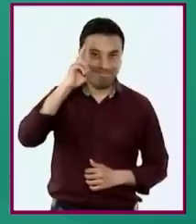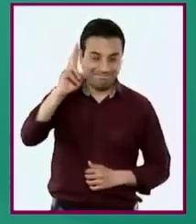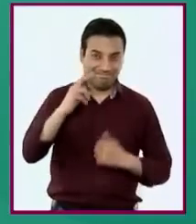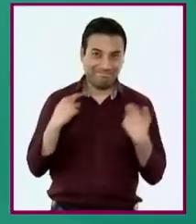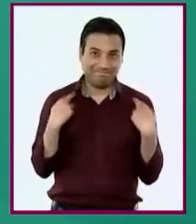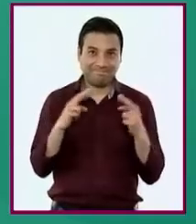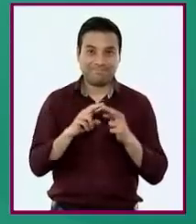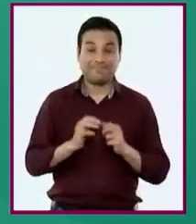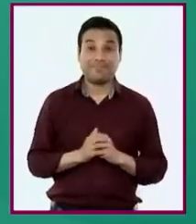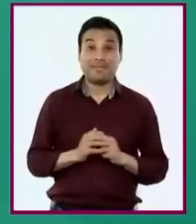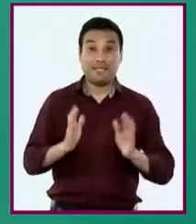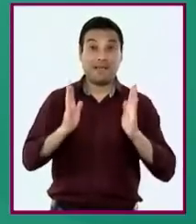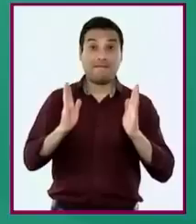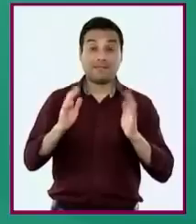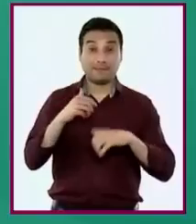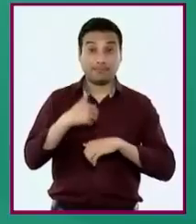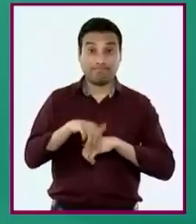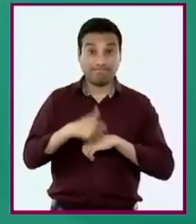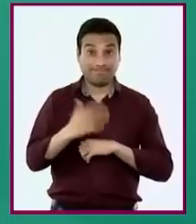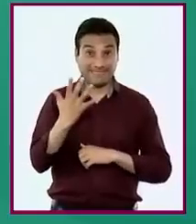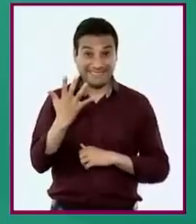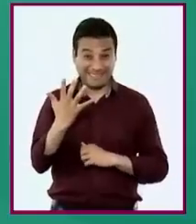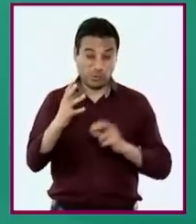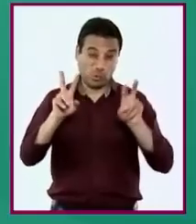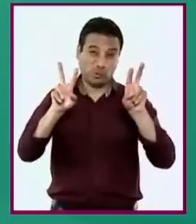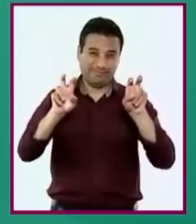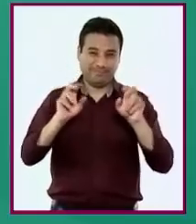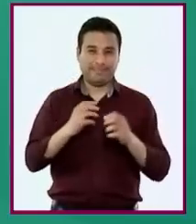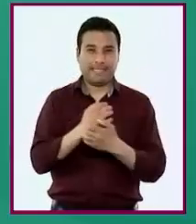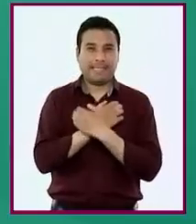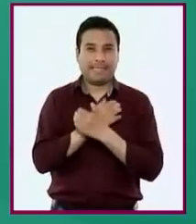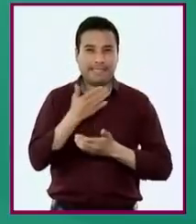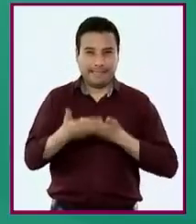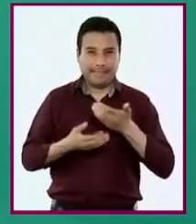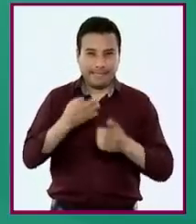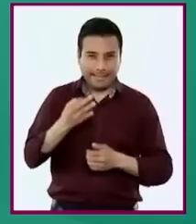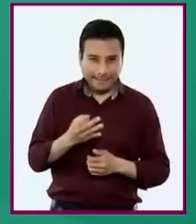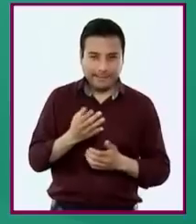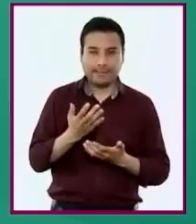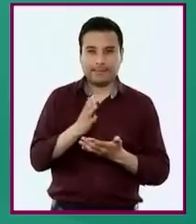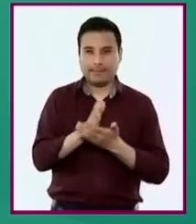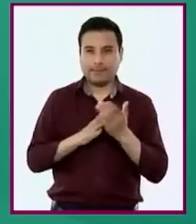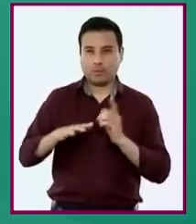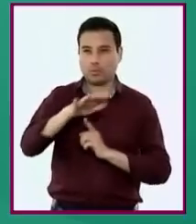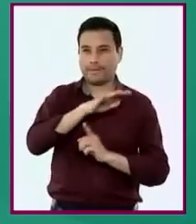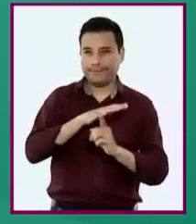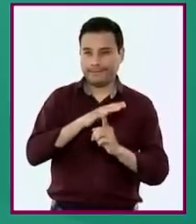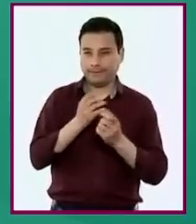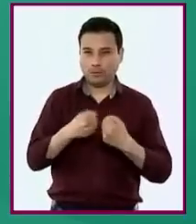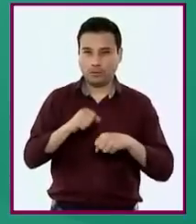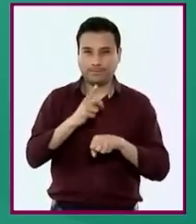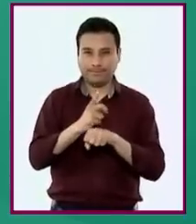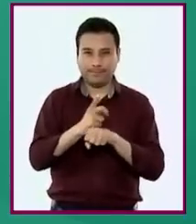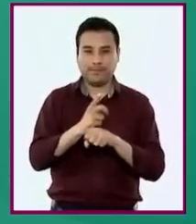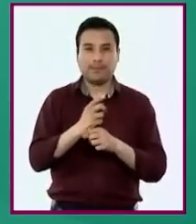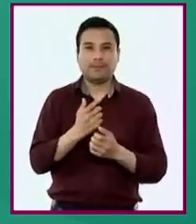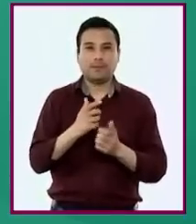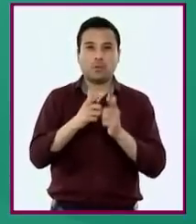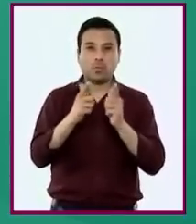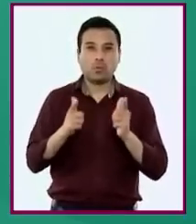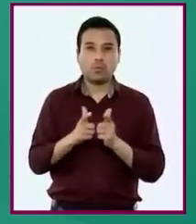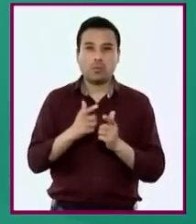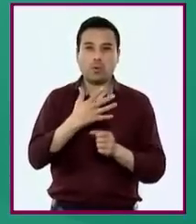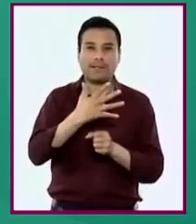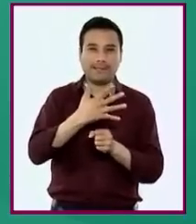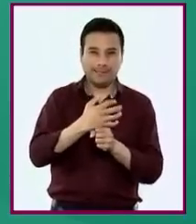Maestras y Maestros, en la fase 5 del campo formativo de Ética, Naturaleza y Sociedades correspondiente